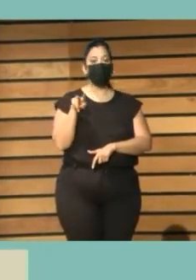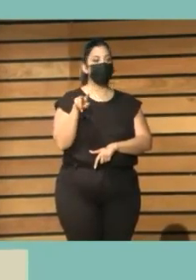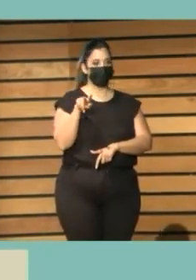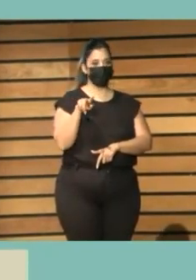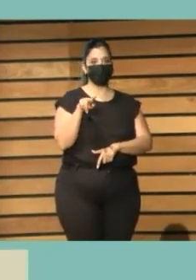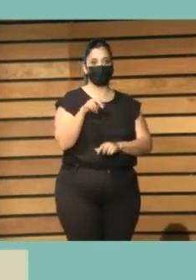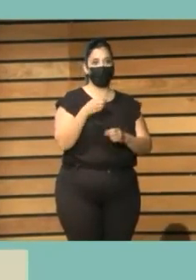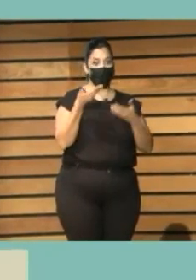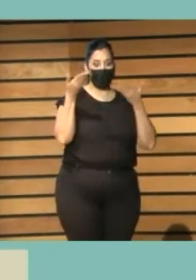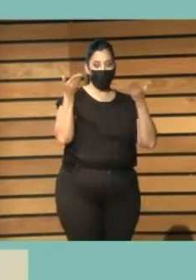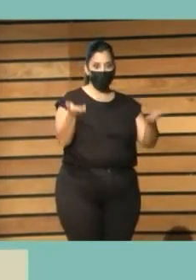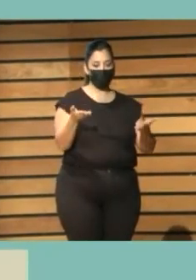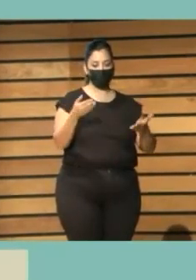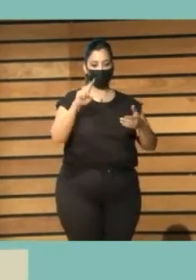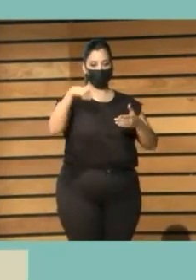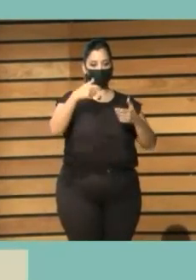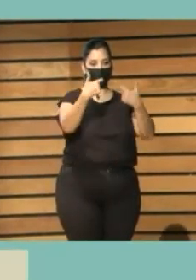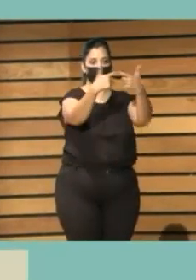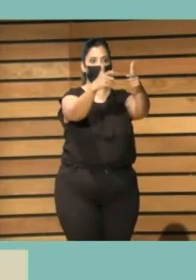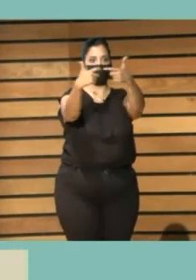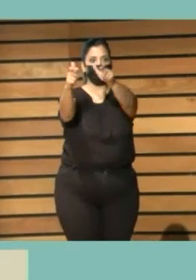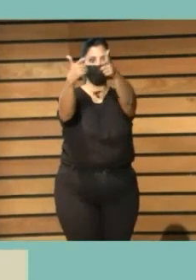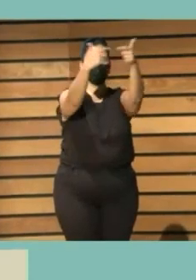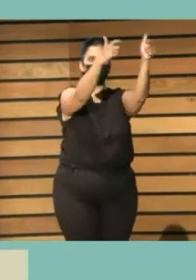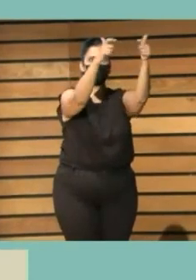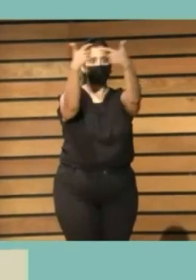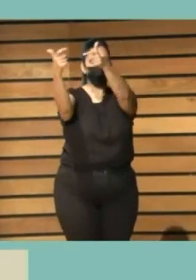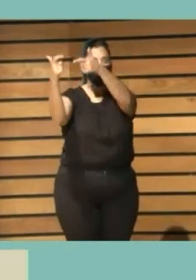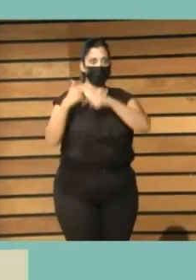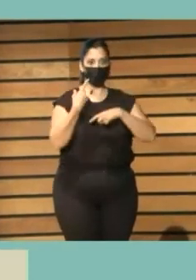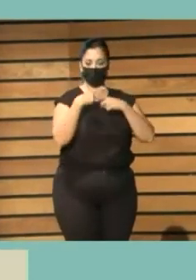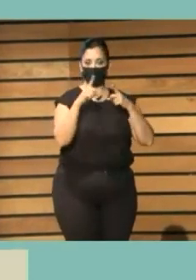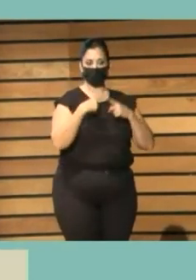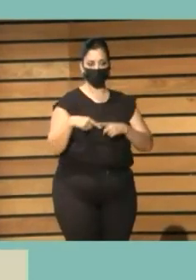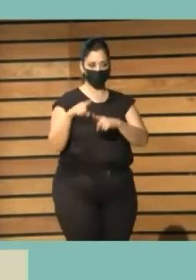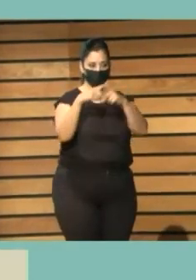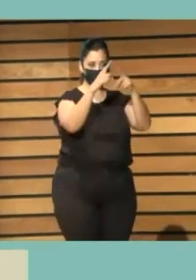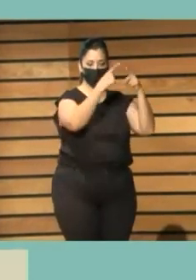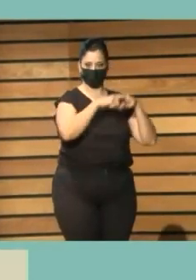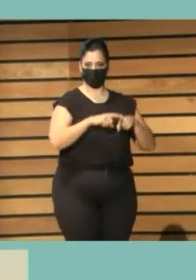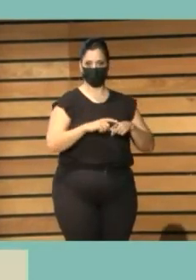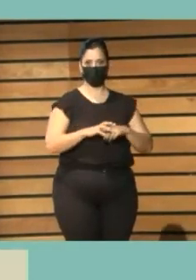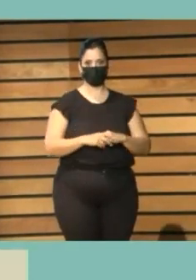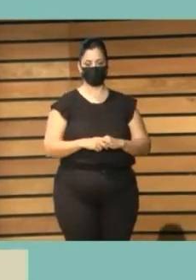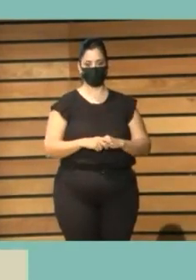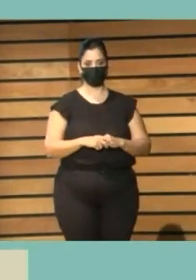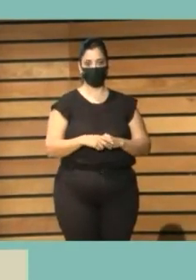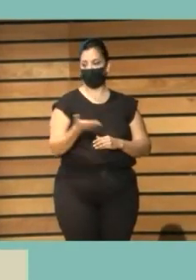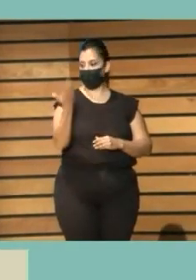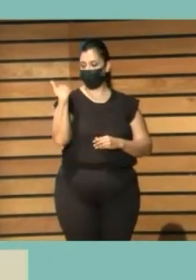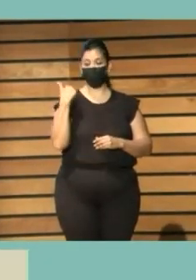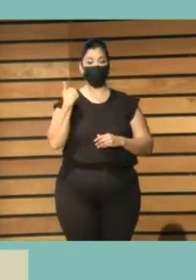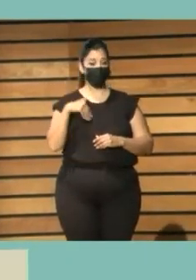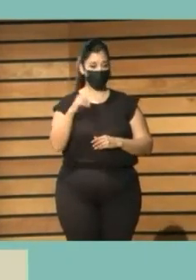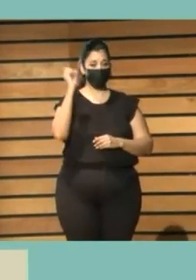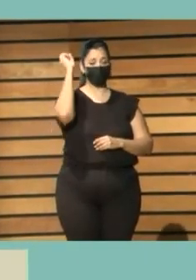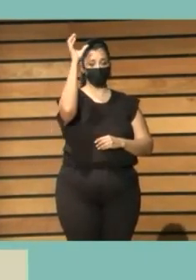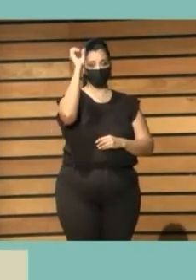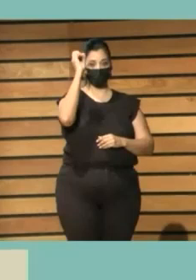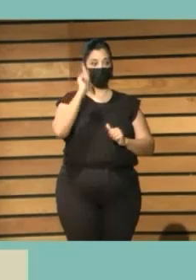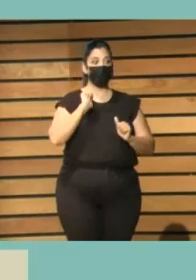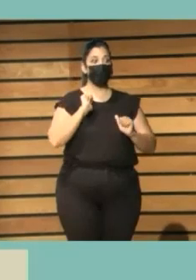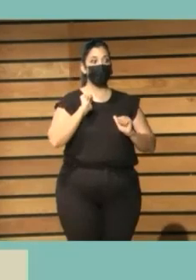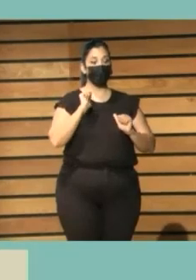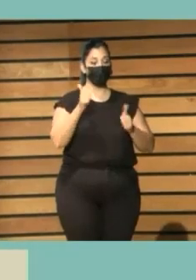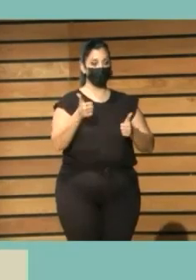comunidades virtuales de lectura. Y creo que es muy importante, como se han dicho en ponencias anteriores, empezar